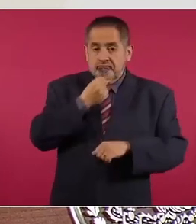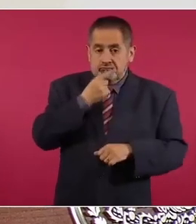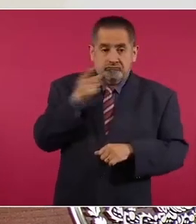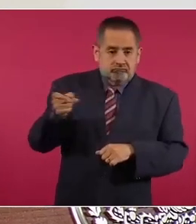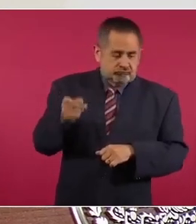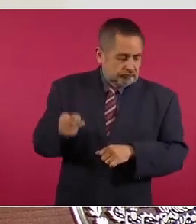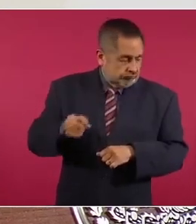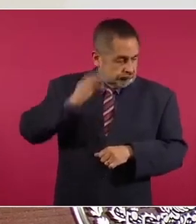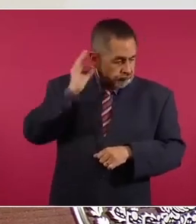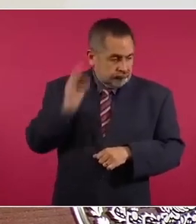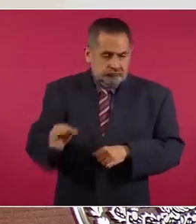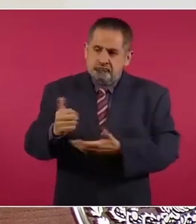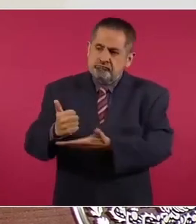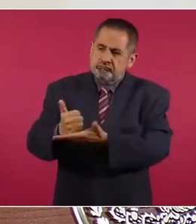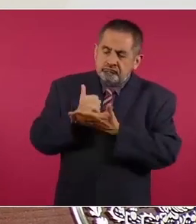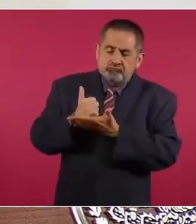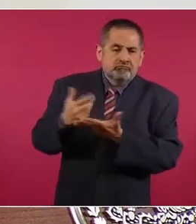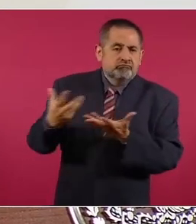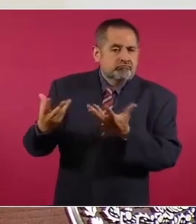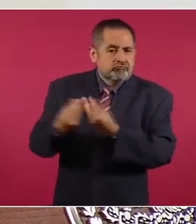de colaboración.